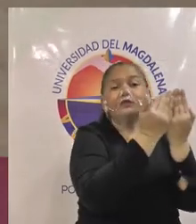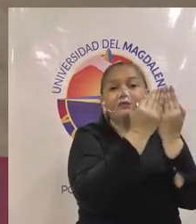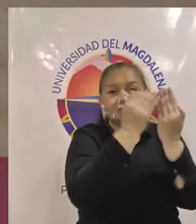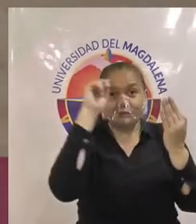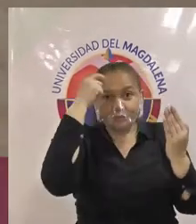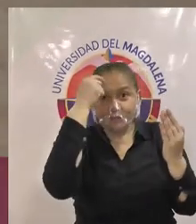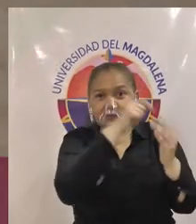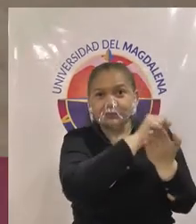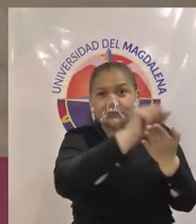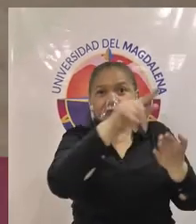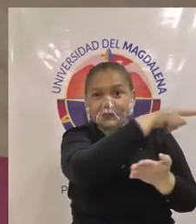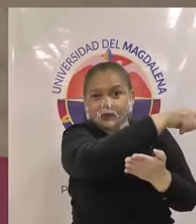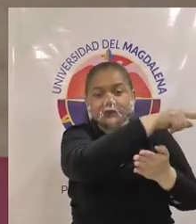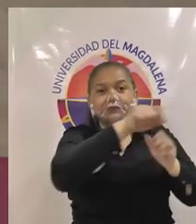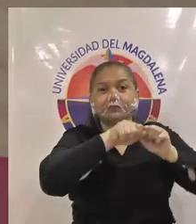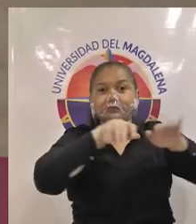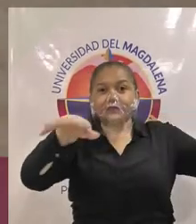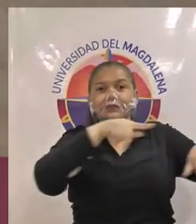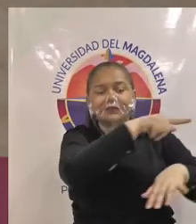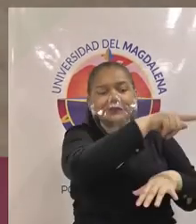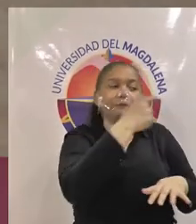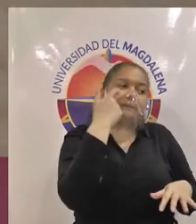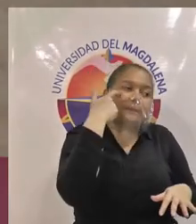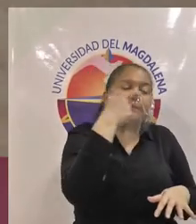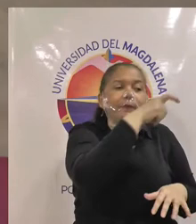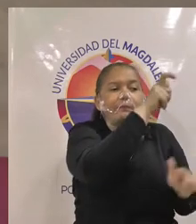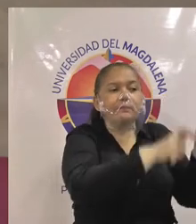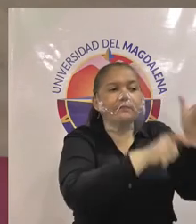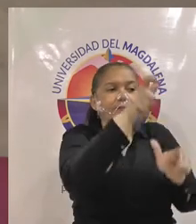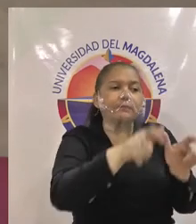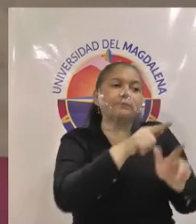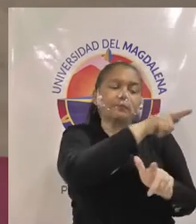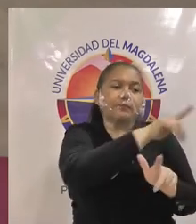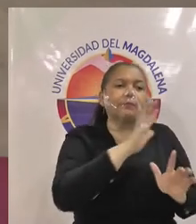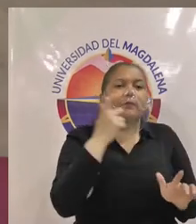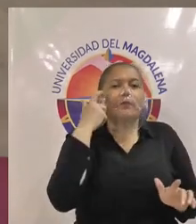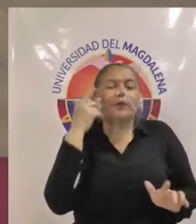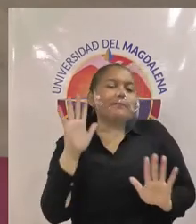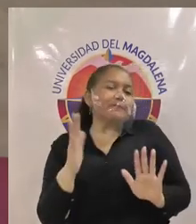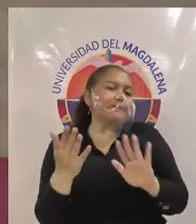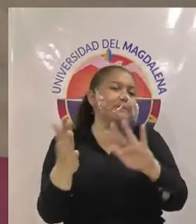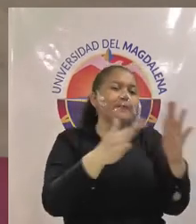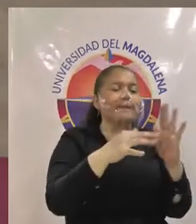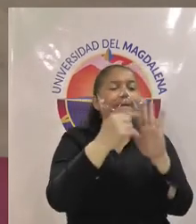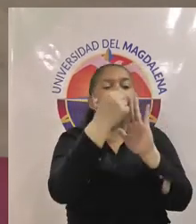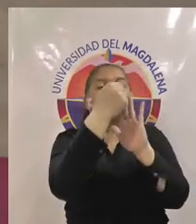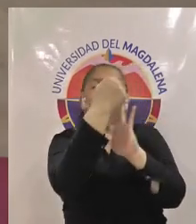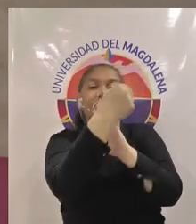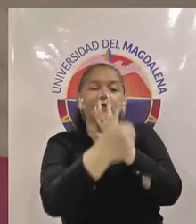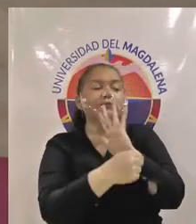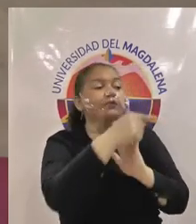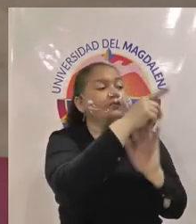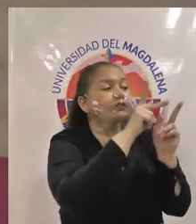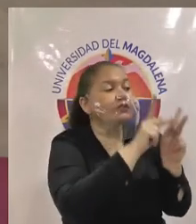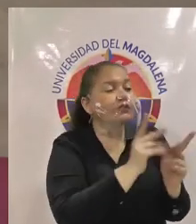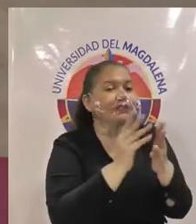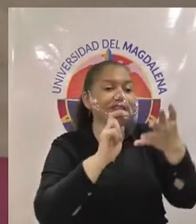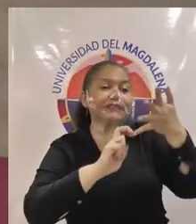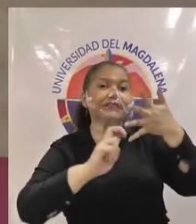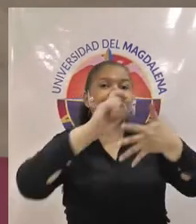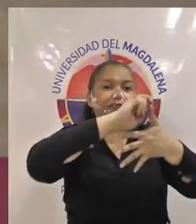pues el criterio sería de que los estudiantes sean de estratos cero, uno y dos pues debido porque